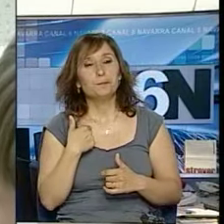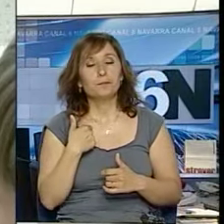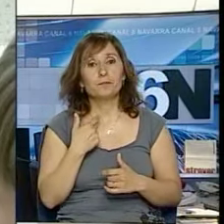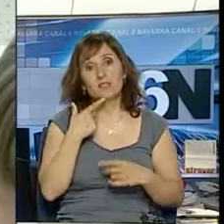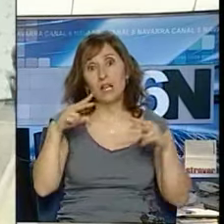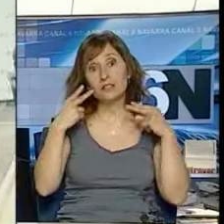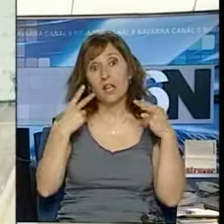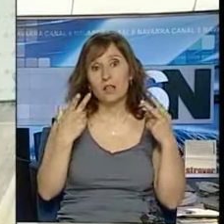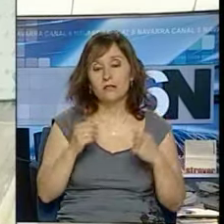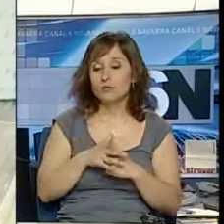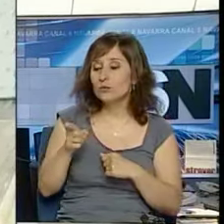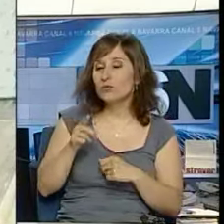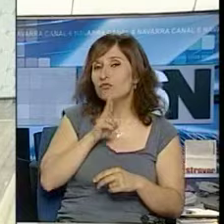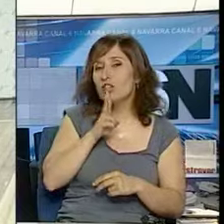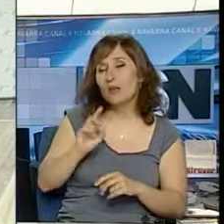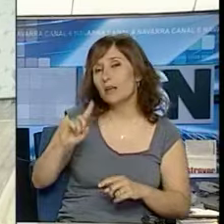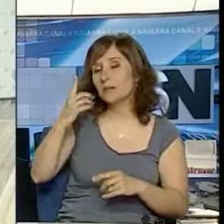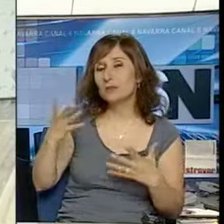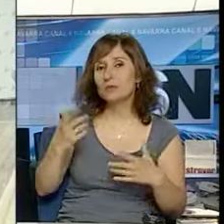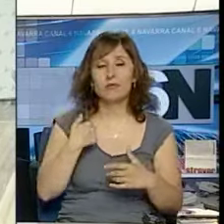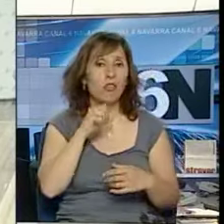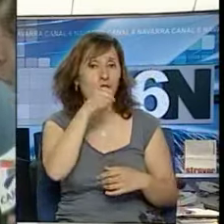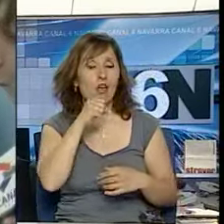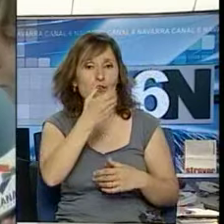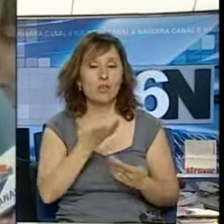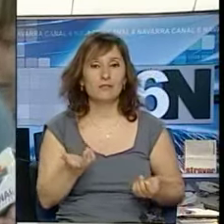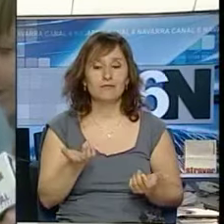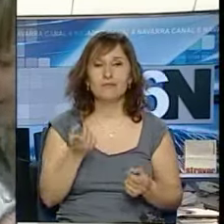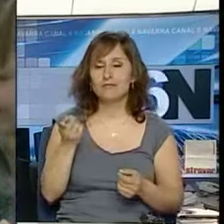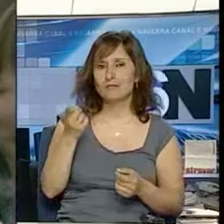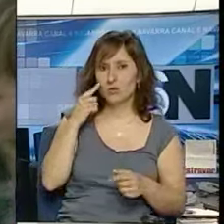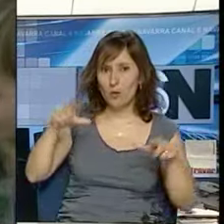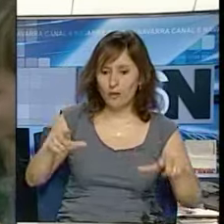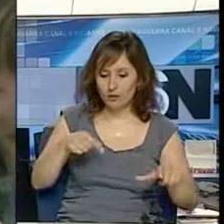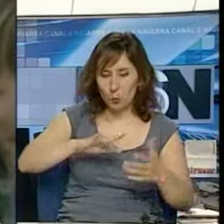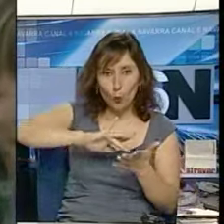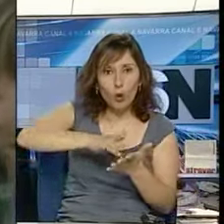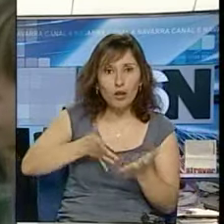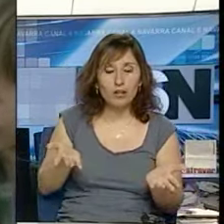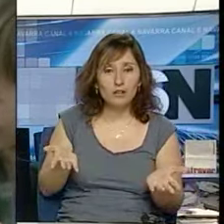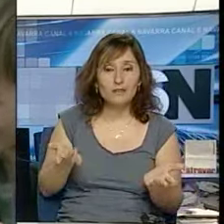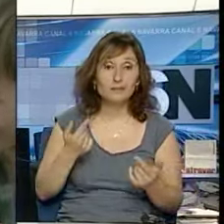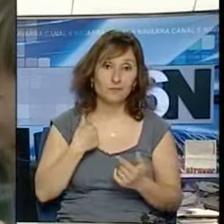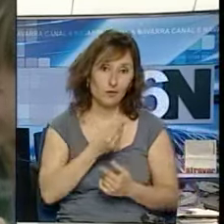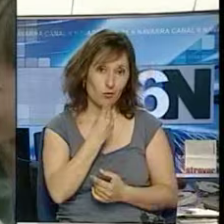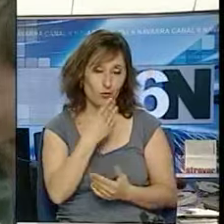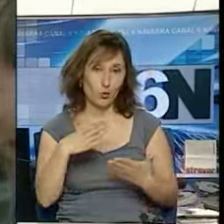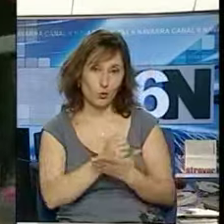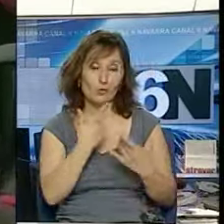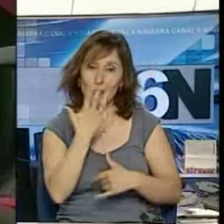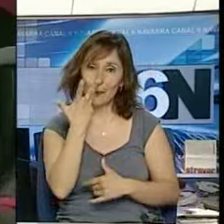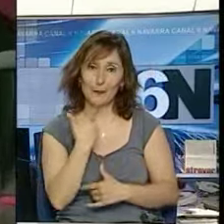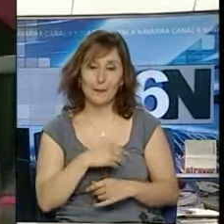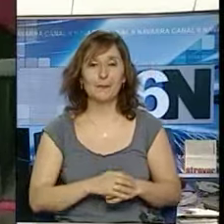La ensalada. ¿Cuál es tu verdura favorita? La zanahoria. Vemos tu bandeja vacía. Es que me lo he comido todo, está